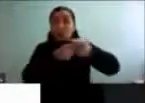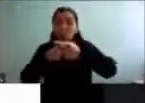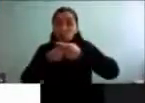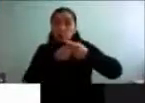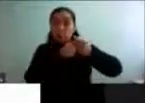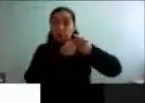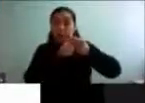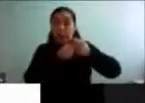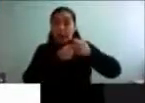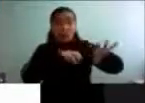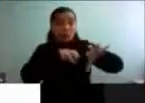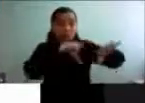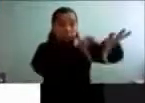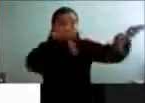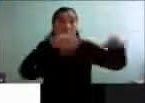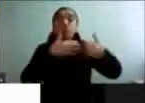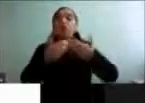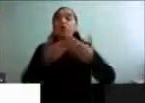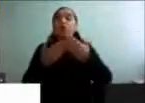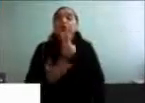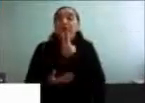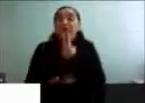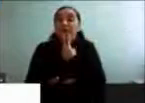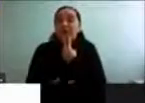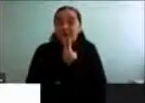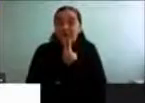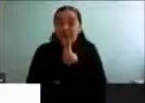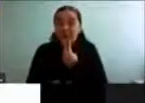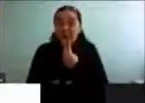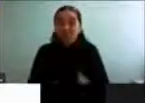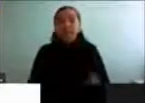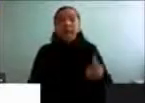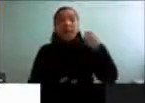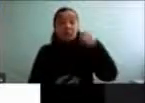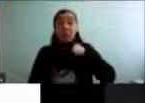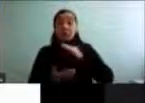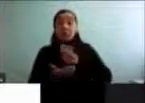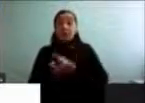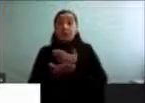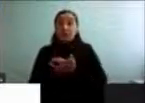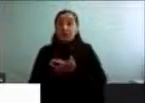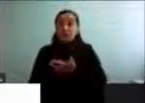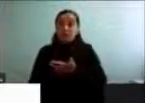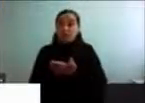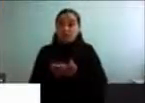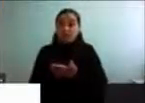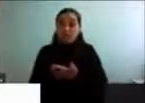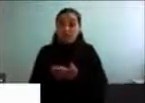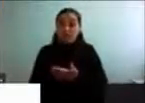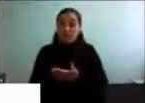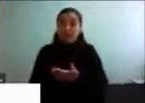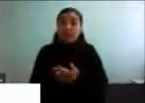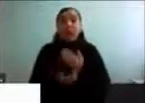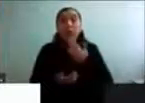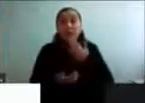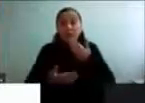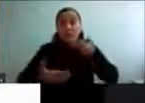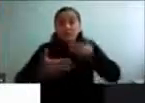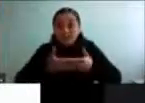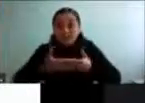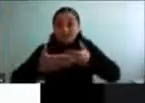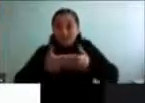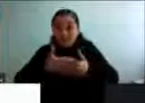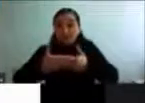donde estas personas habitan, que pueden influir directamente en su salud. O bien, ser obstáculos o